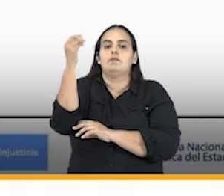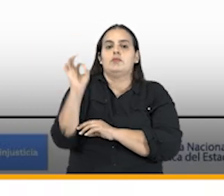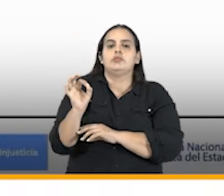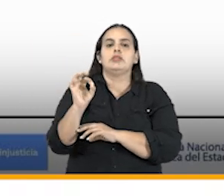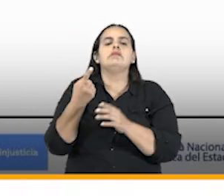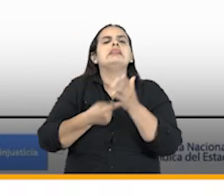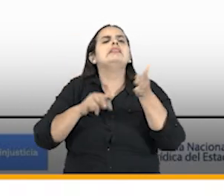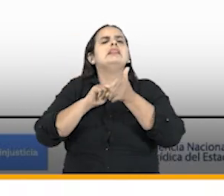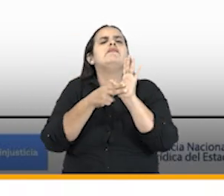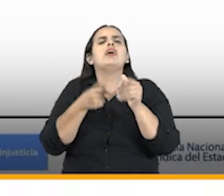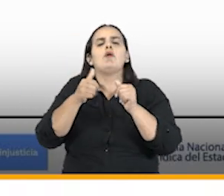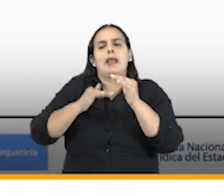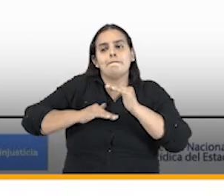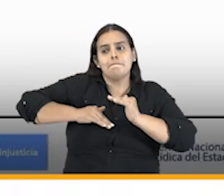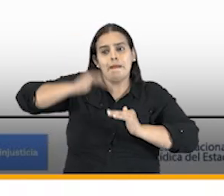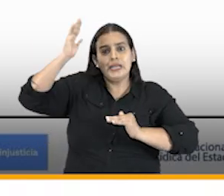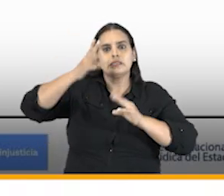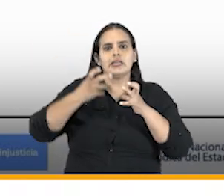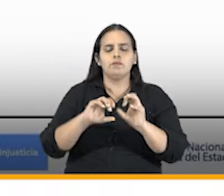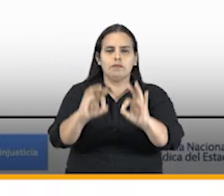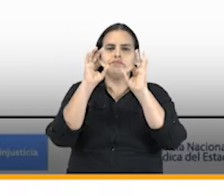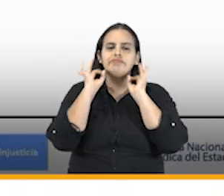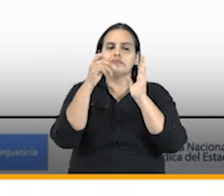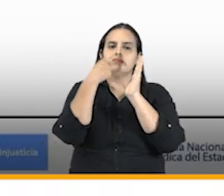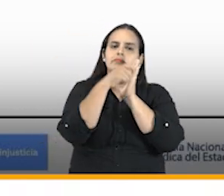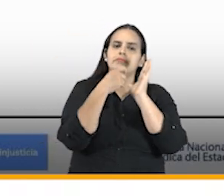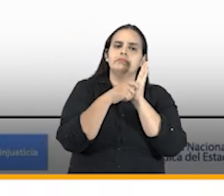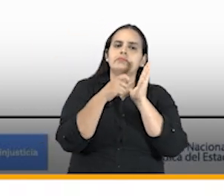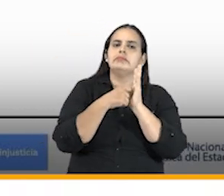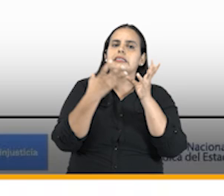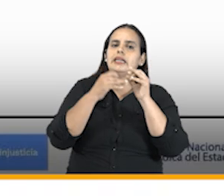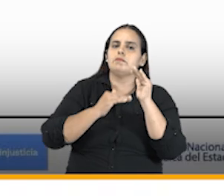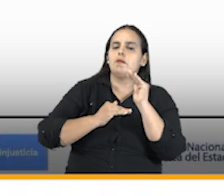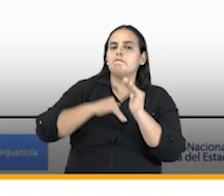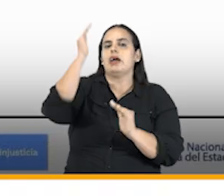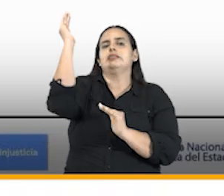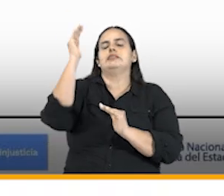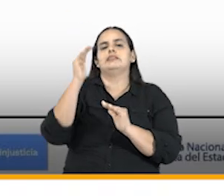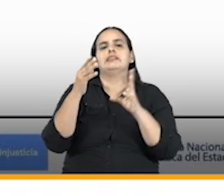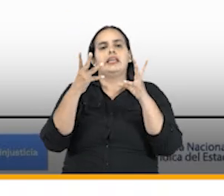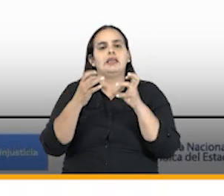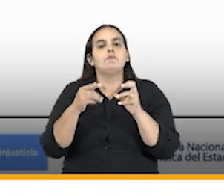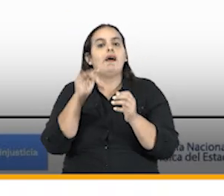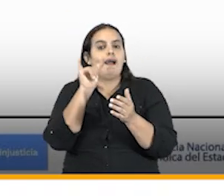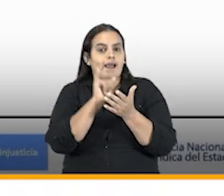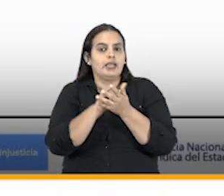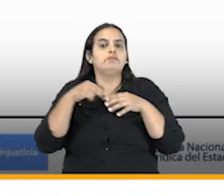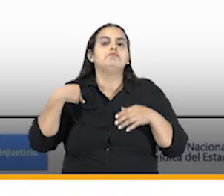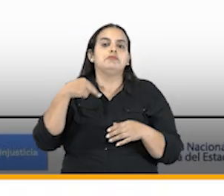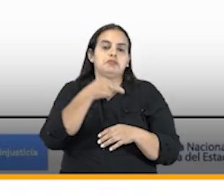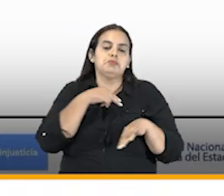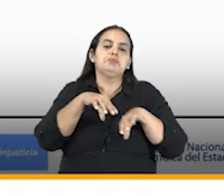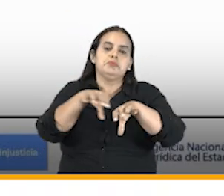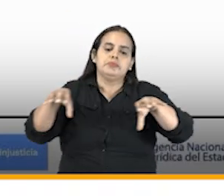lo que queremos es subir esa tasa de éxito procesal en materia arbitral y para ello estamos